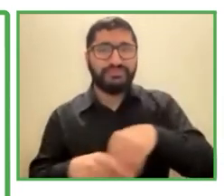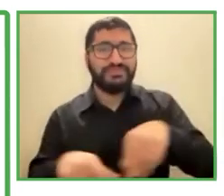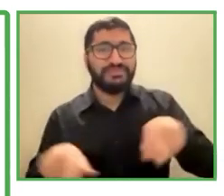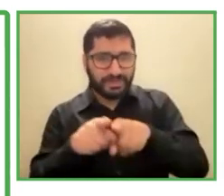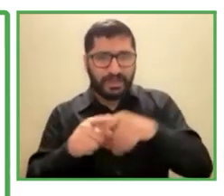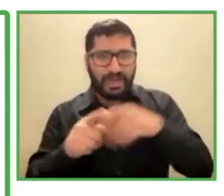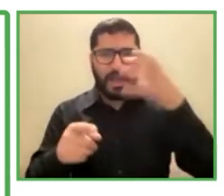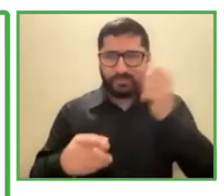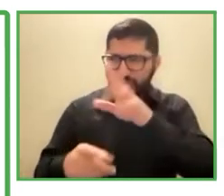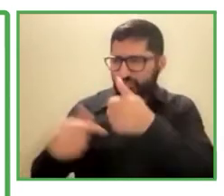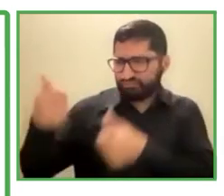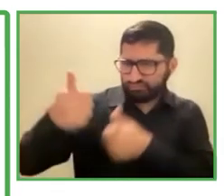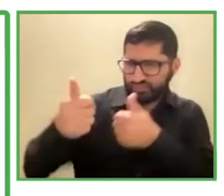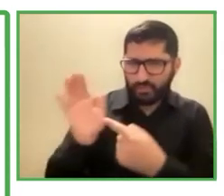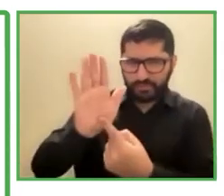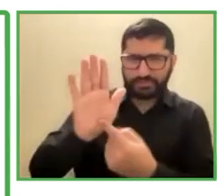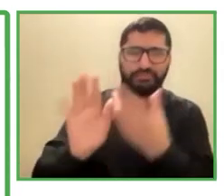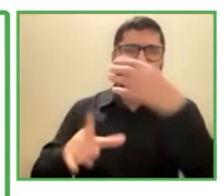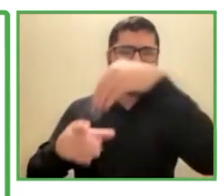empezó a avanzar